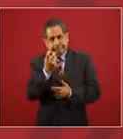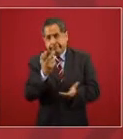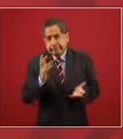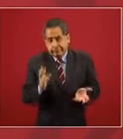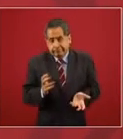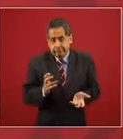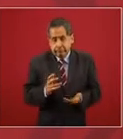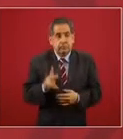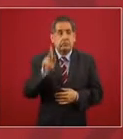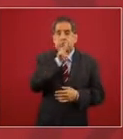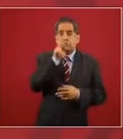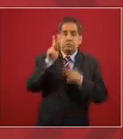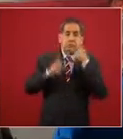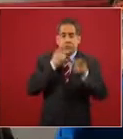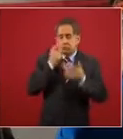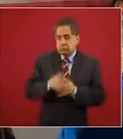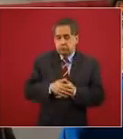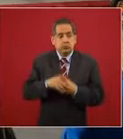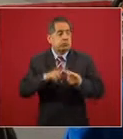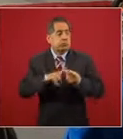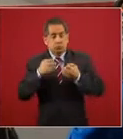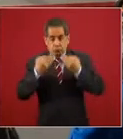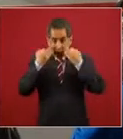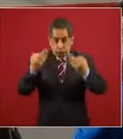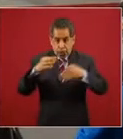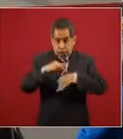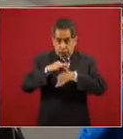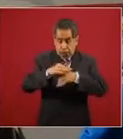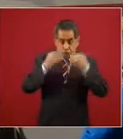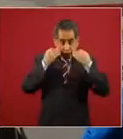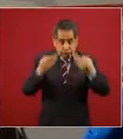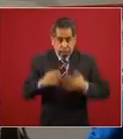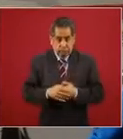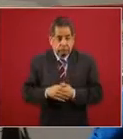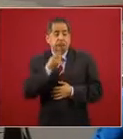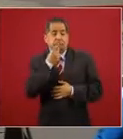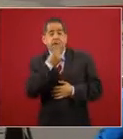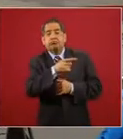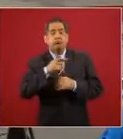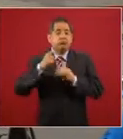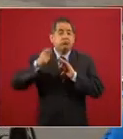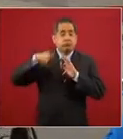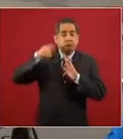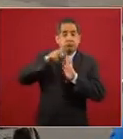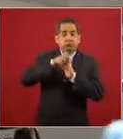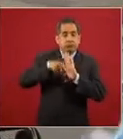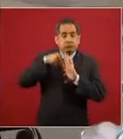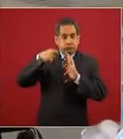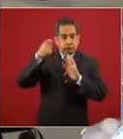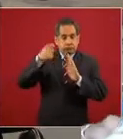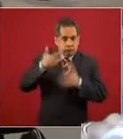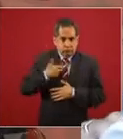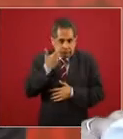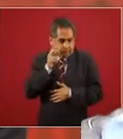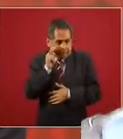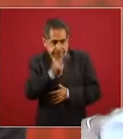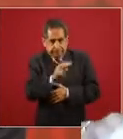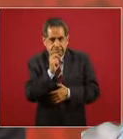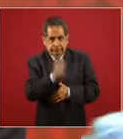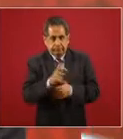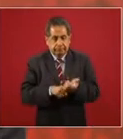tiene que haber testigos se habla de un video yo quisiera verlo